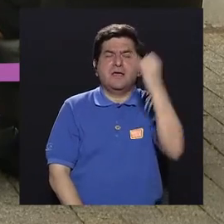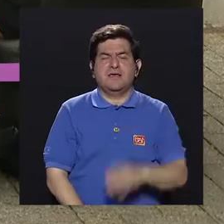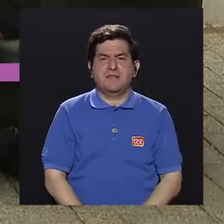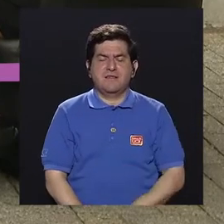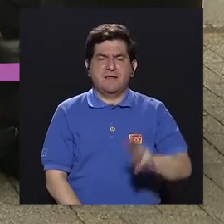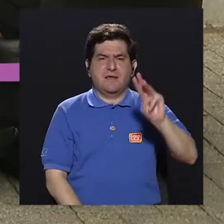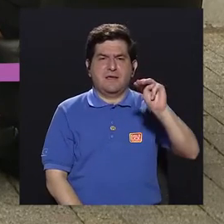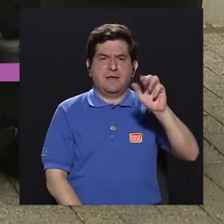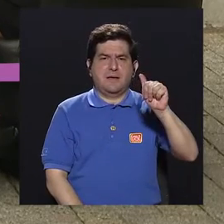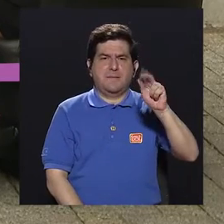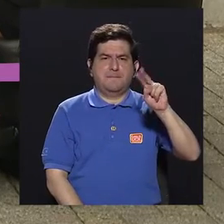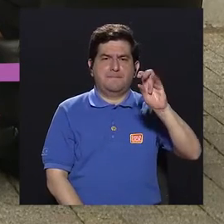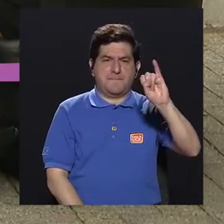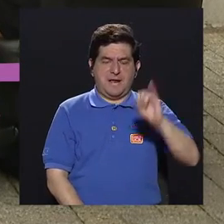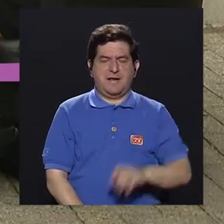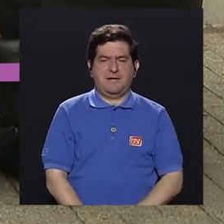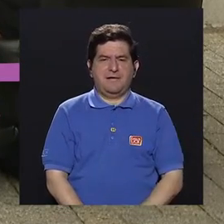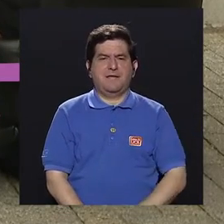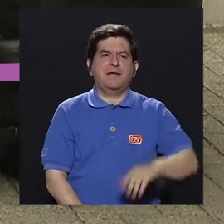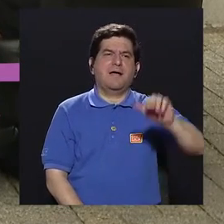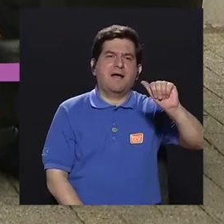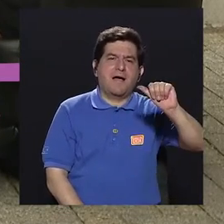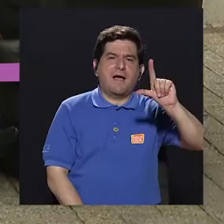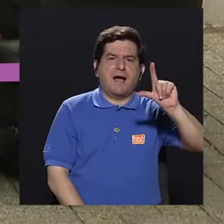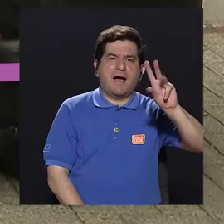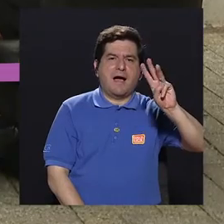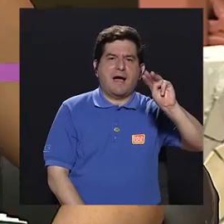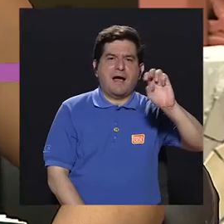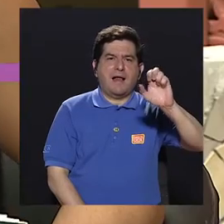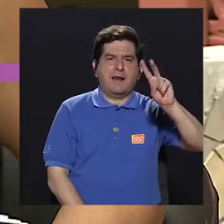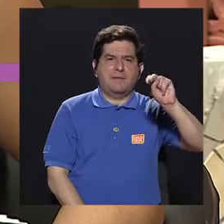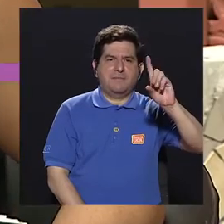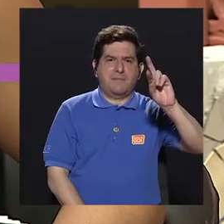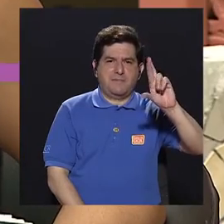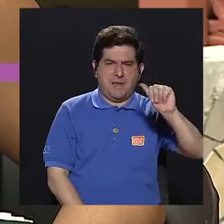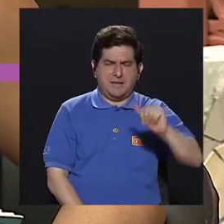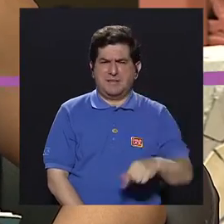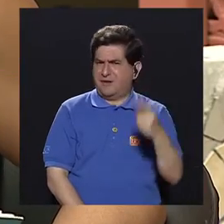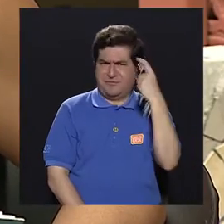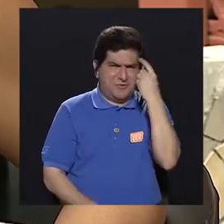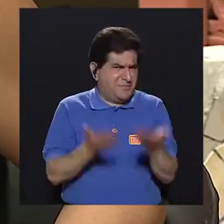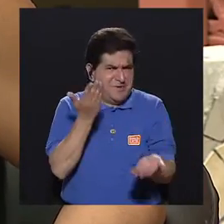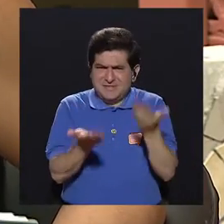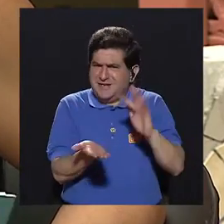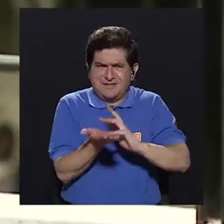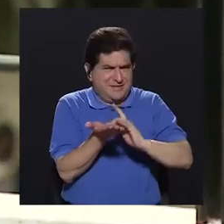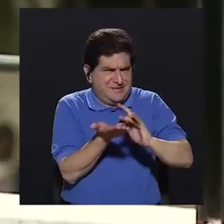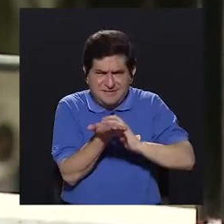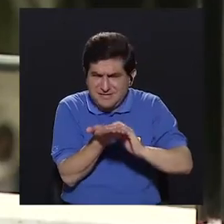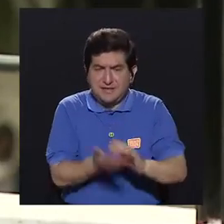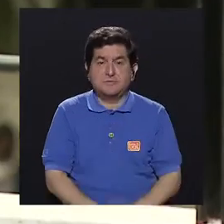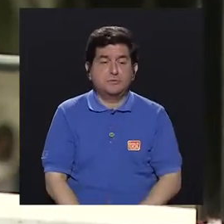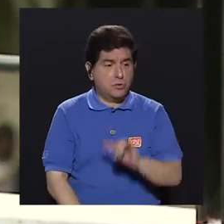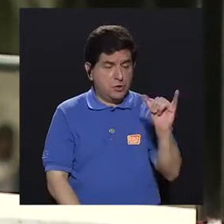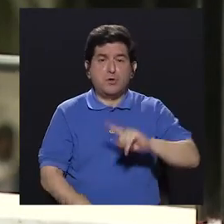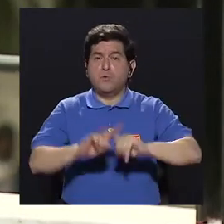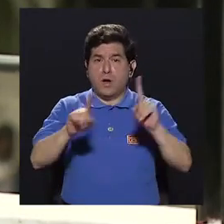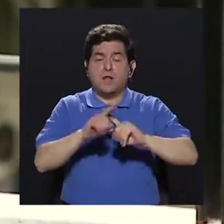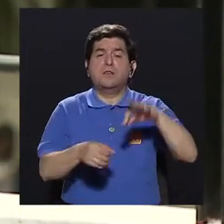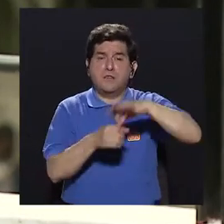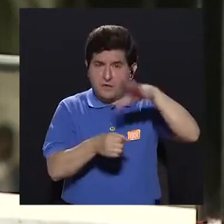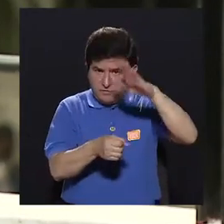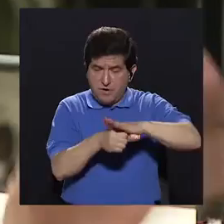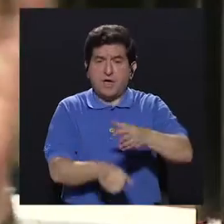mío es el maní, almendra, la nuez. Yo también. No pensamos más allá como en el arroz y todo. Y comemos también otras